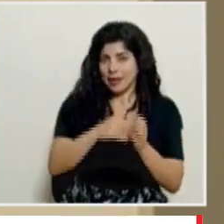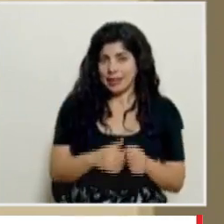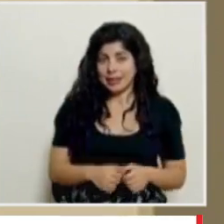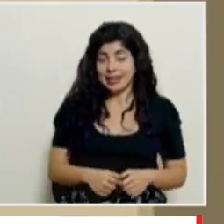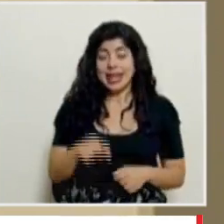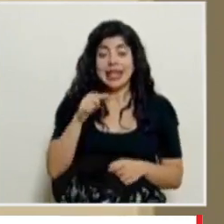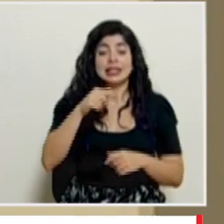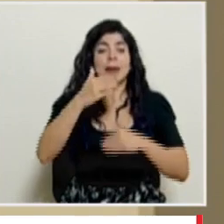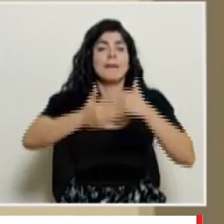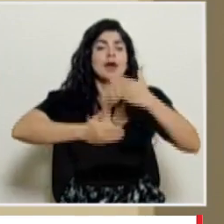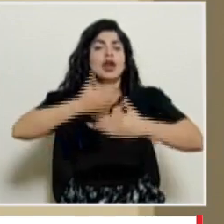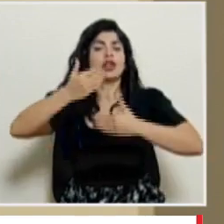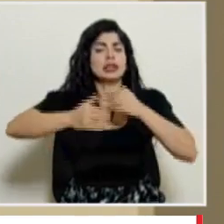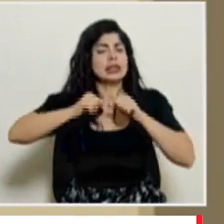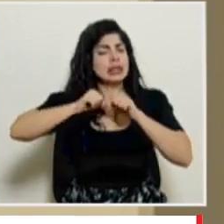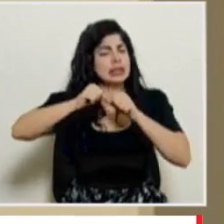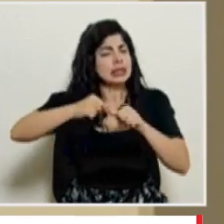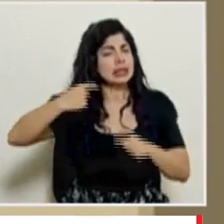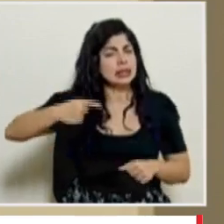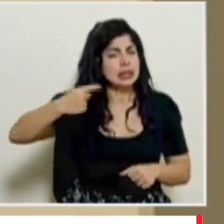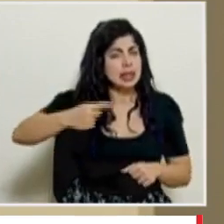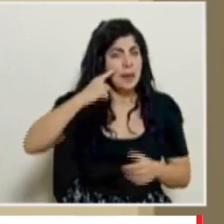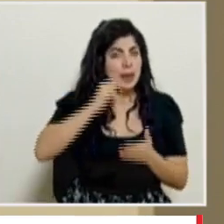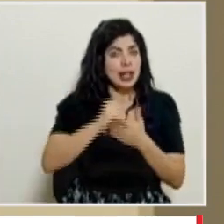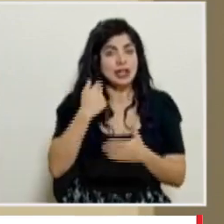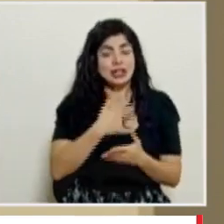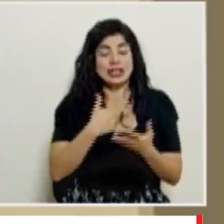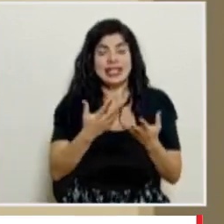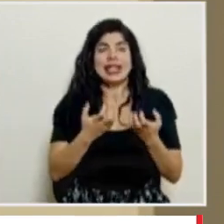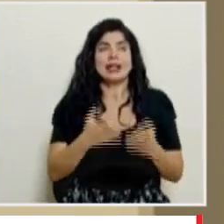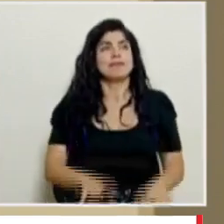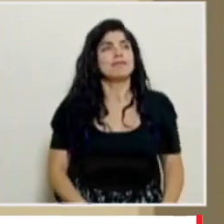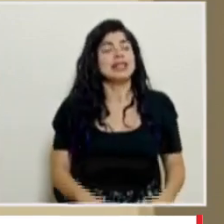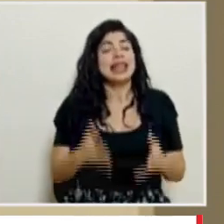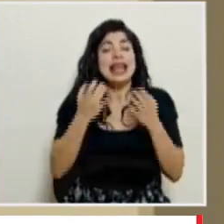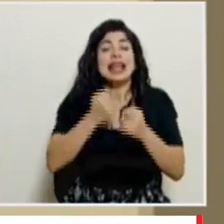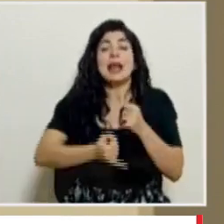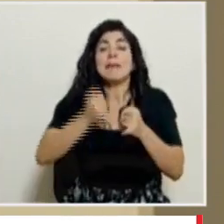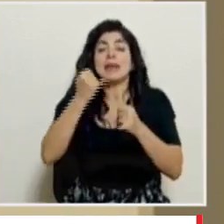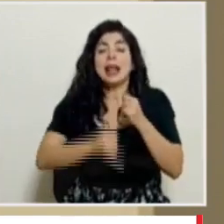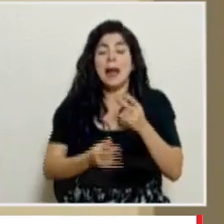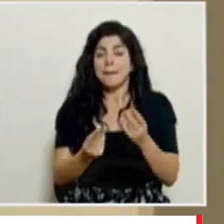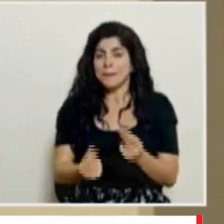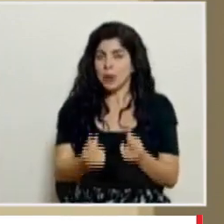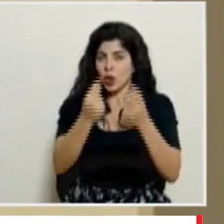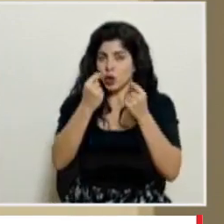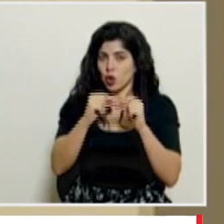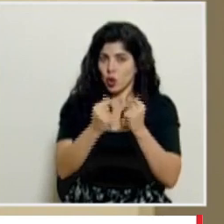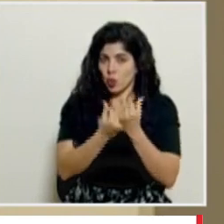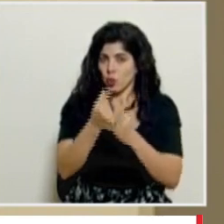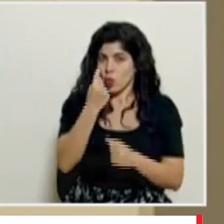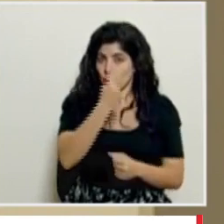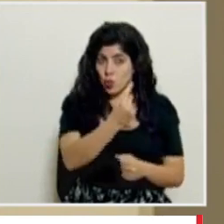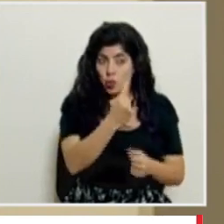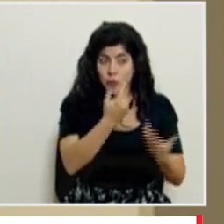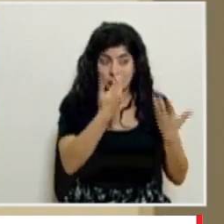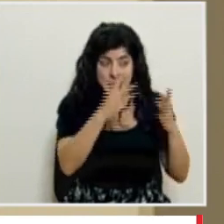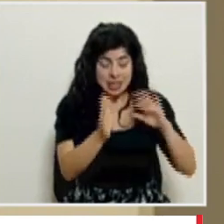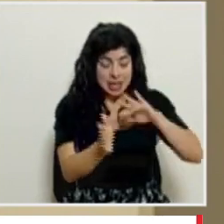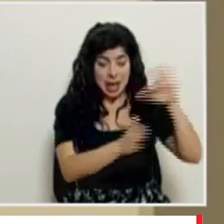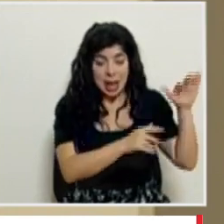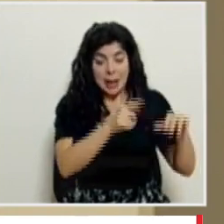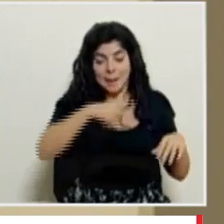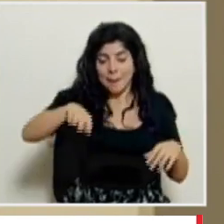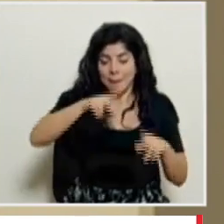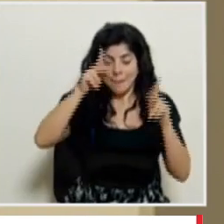es un proceso constante por eso queremos salir lo más pronto digamos terminar lo más pronto posible con el grupo 1 para que todas estas personas